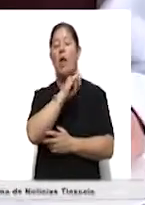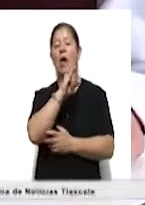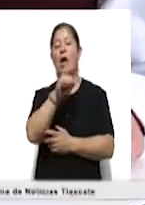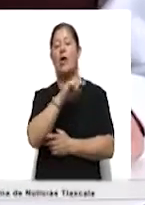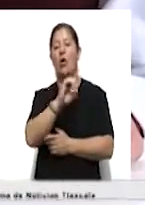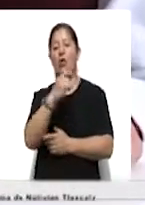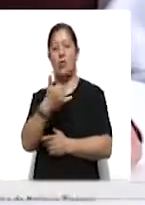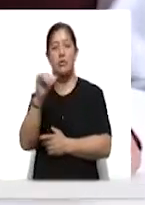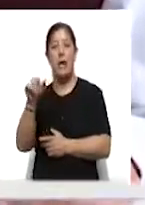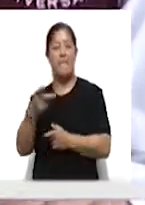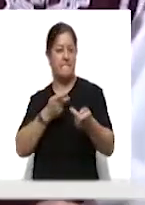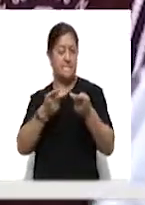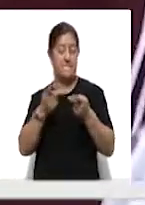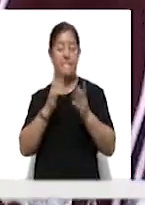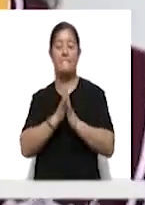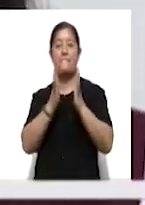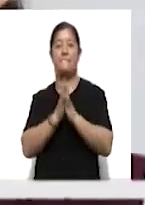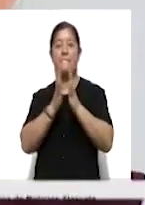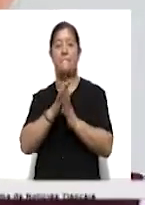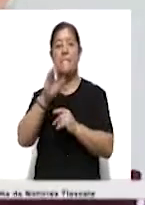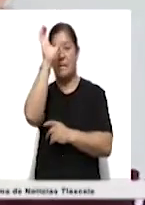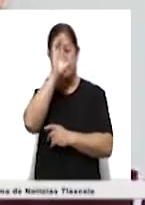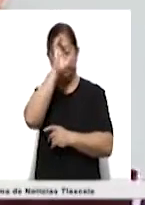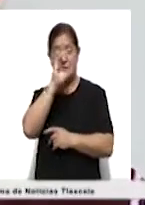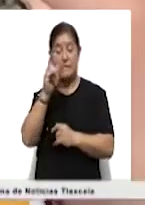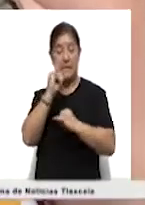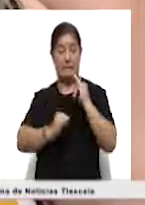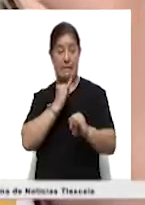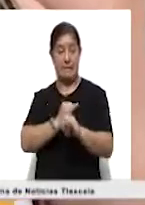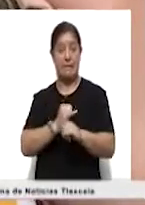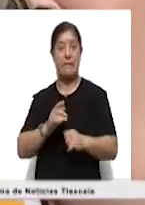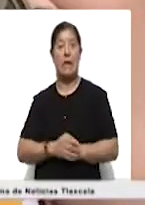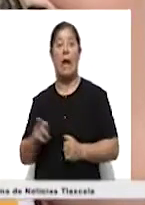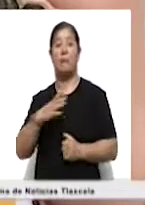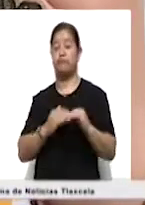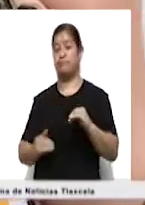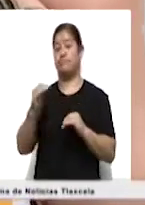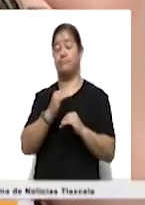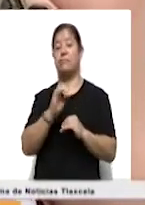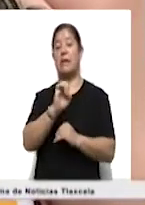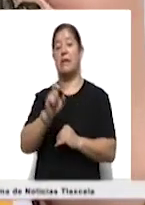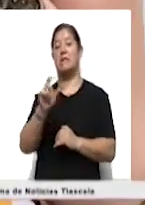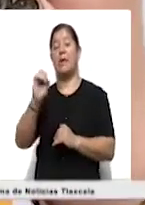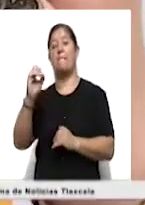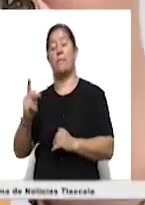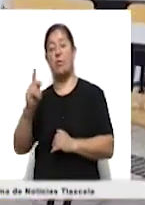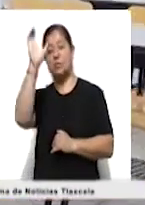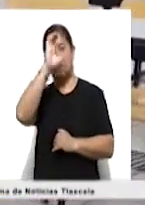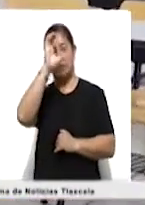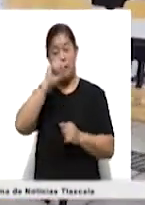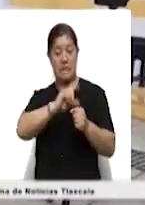participar en un evento internacional de ciencias en Turquía, tras destacar en la Expo Ciencias Nacional 2020. Mirai